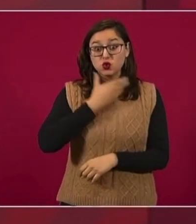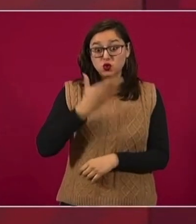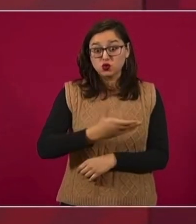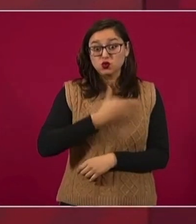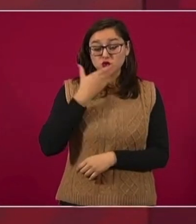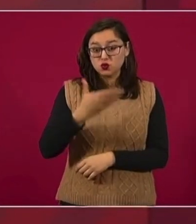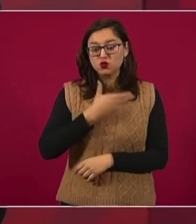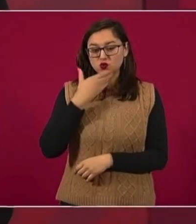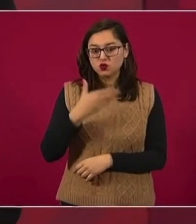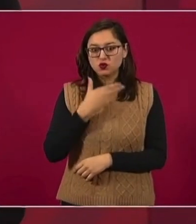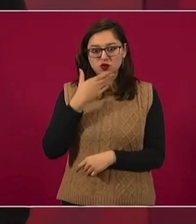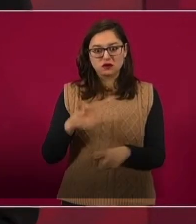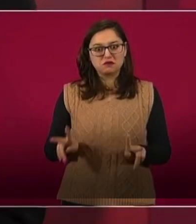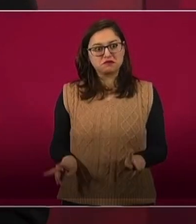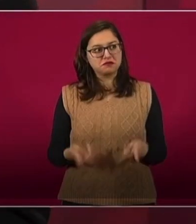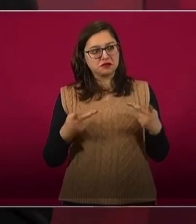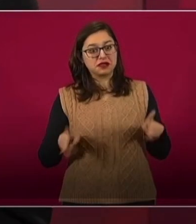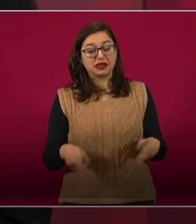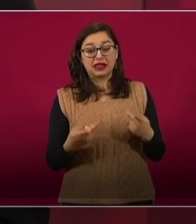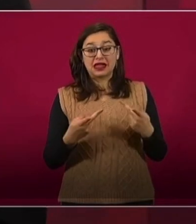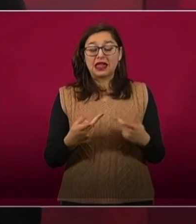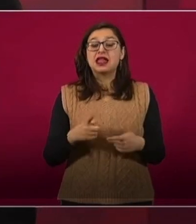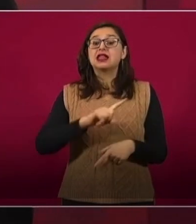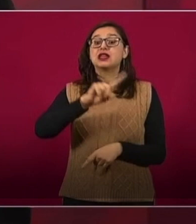partido,